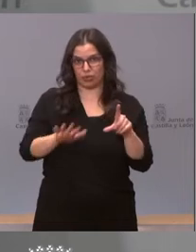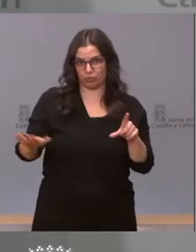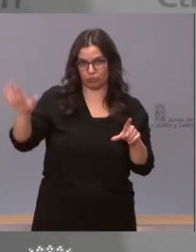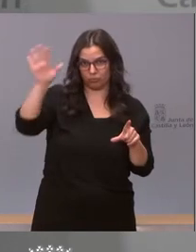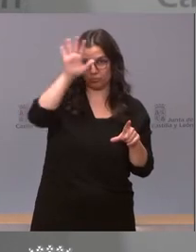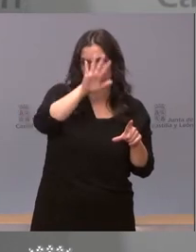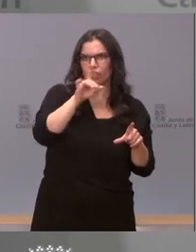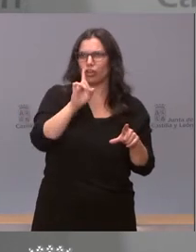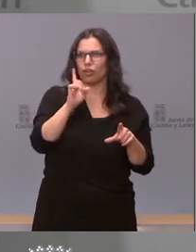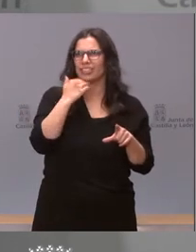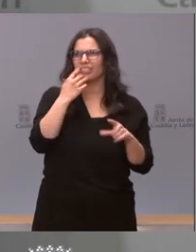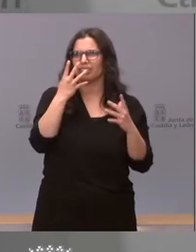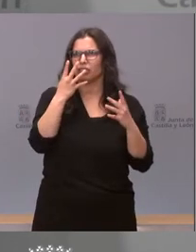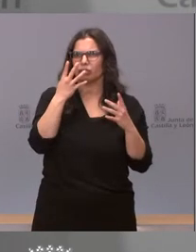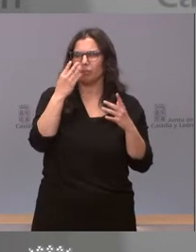Miento, creo que son 90.000.